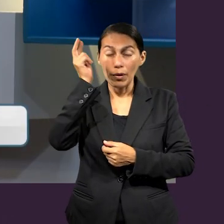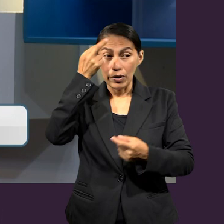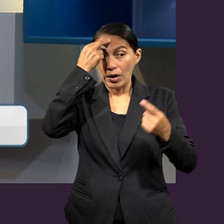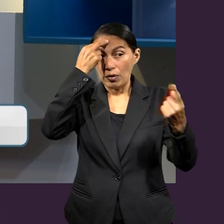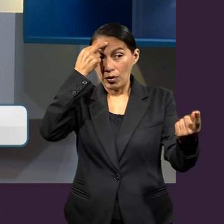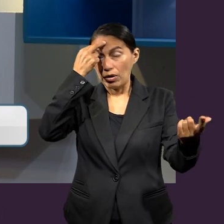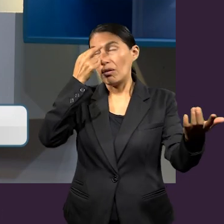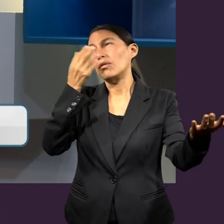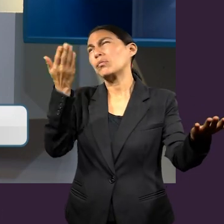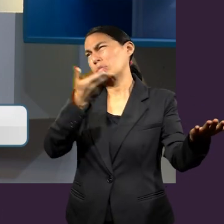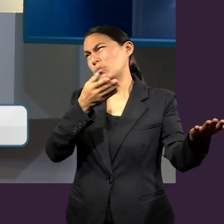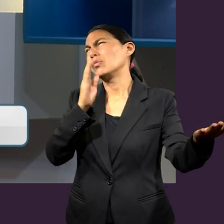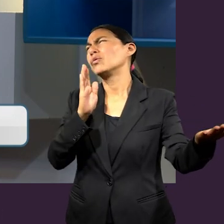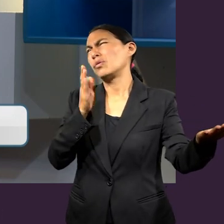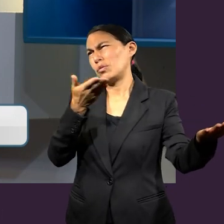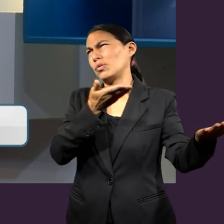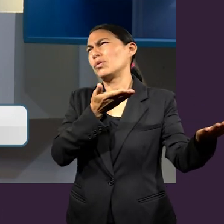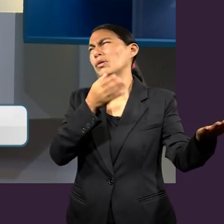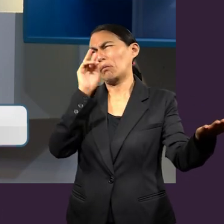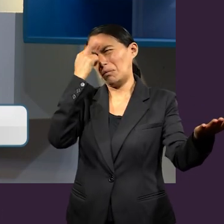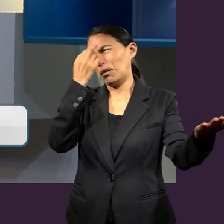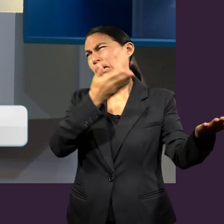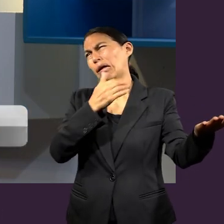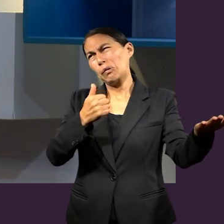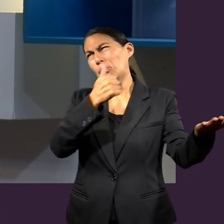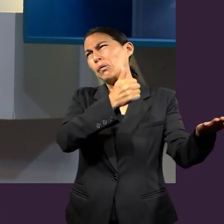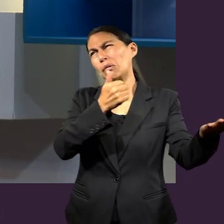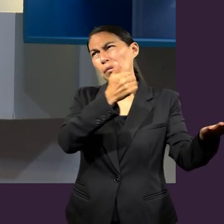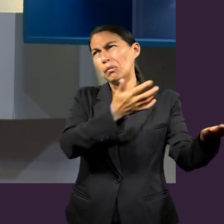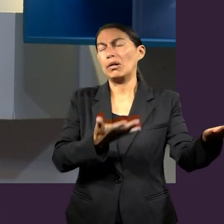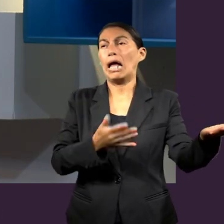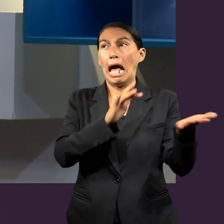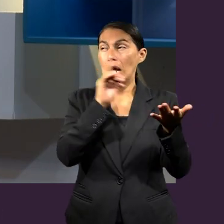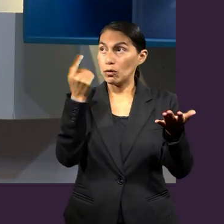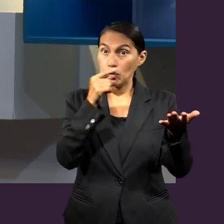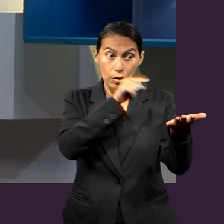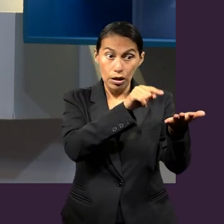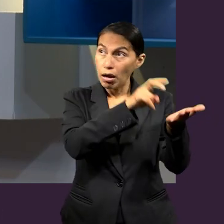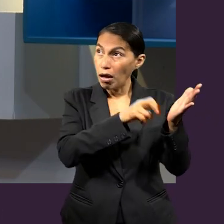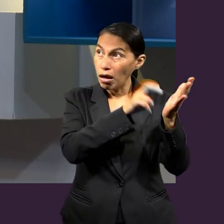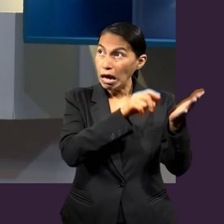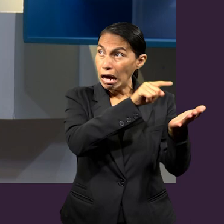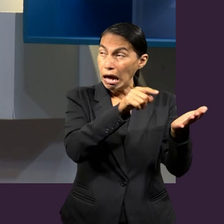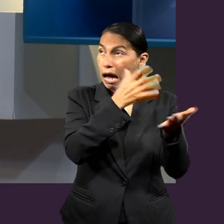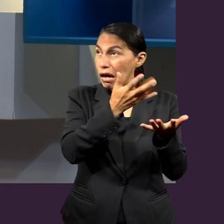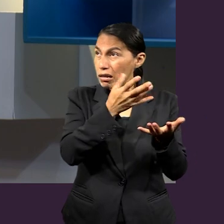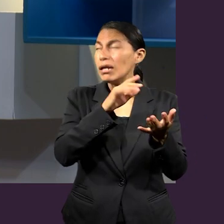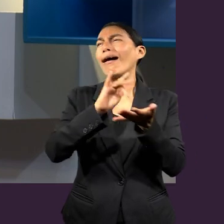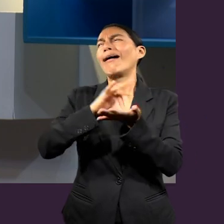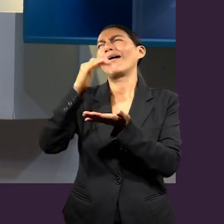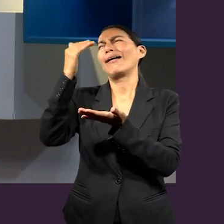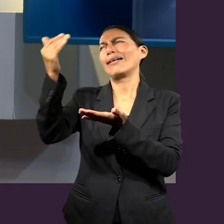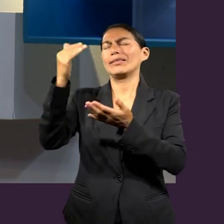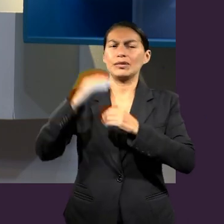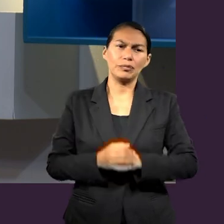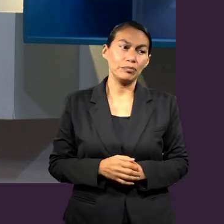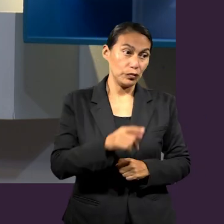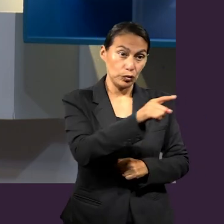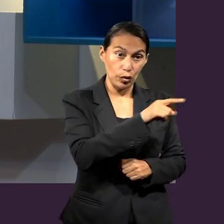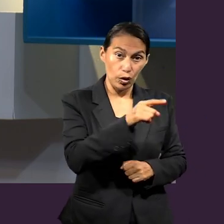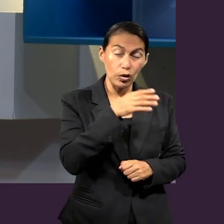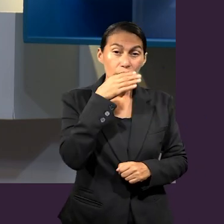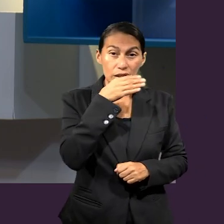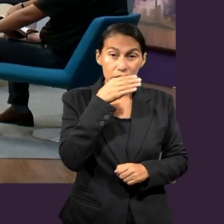mis oraciones. Quiere decir que Pablo estaba agradeciéndole a Dios por todas las maravillas y por la obra que estaba haciendo